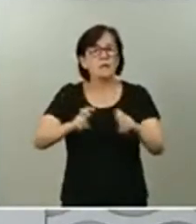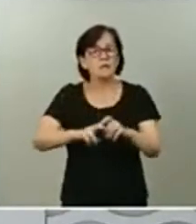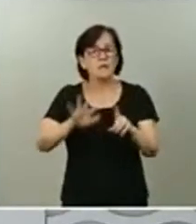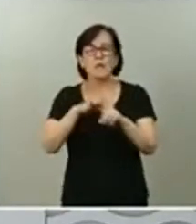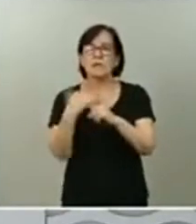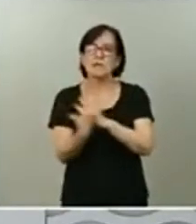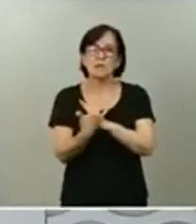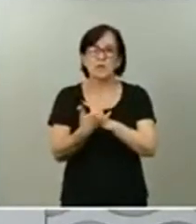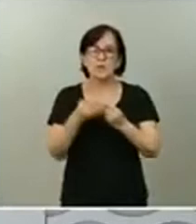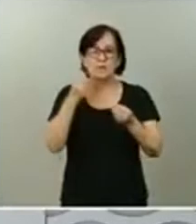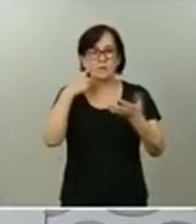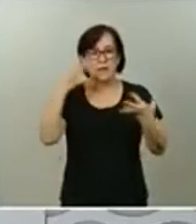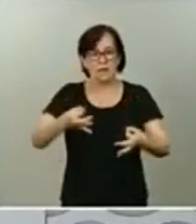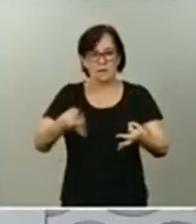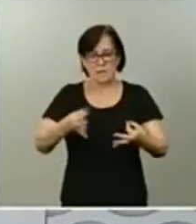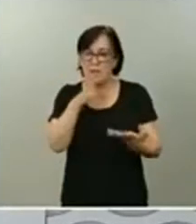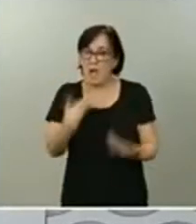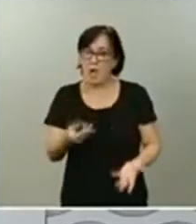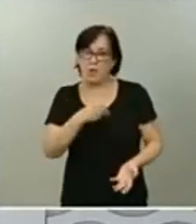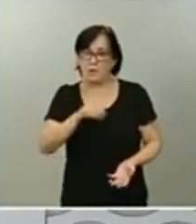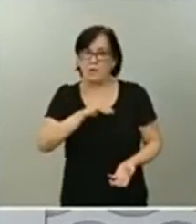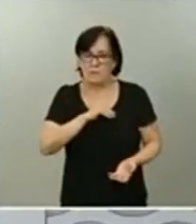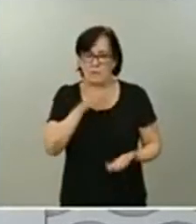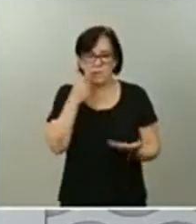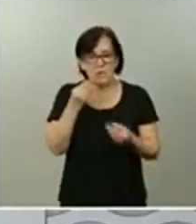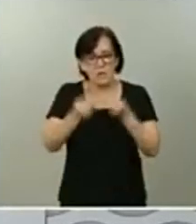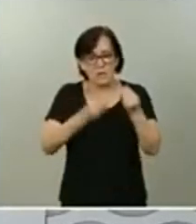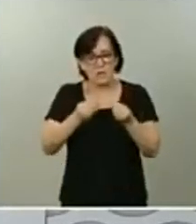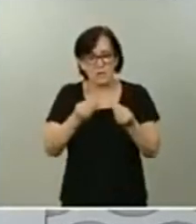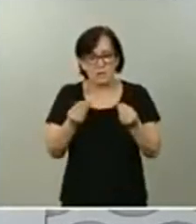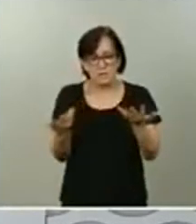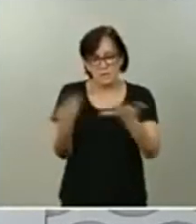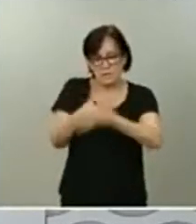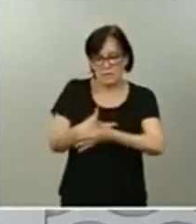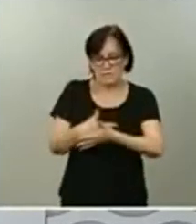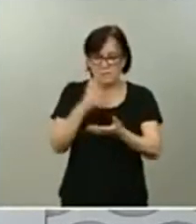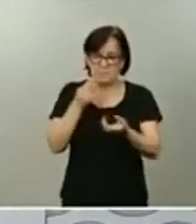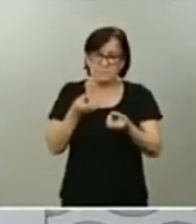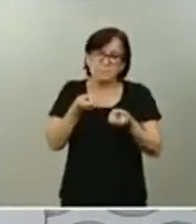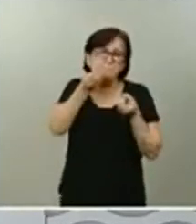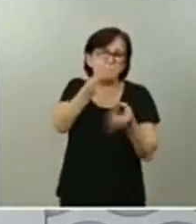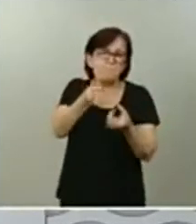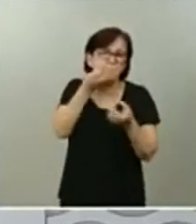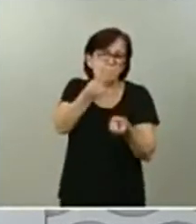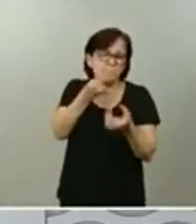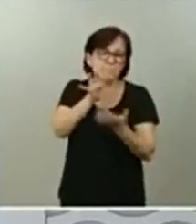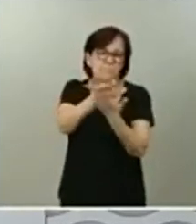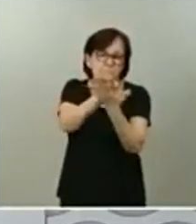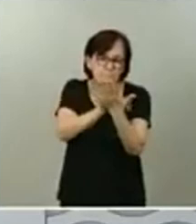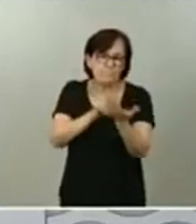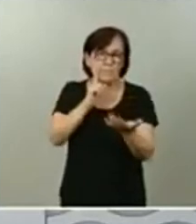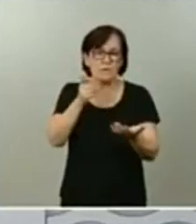esta realidad en España, conformando esta especie de rendición de cuenta ante el conjunto de la ciudadanía y